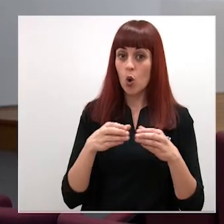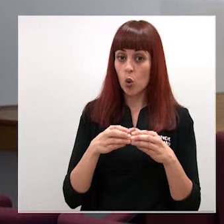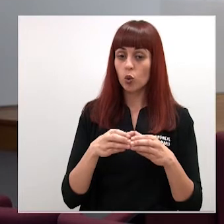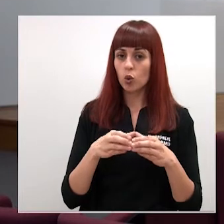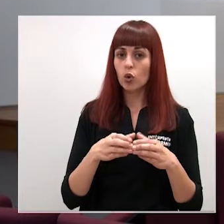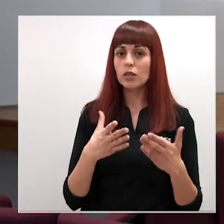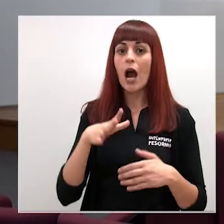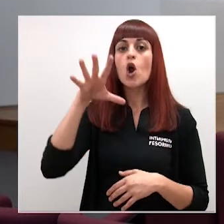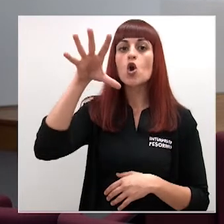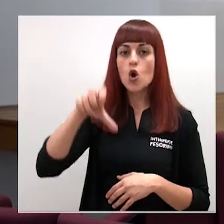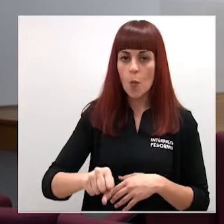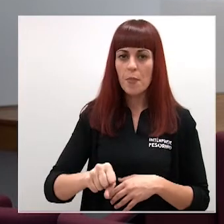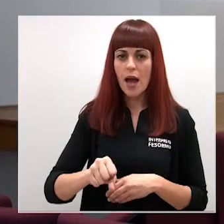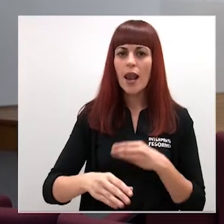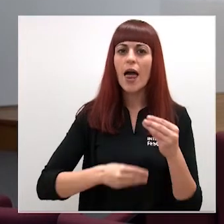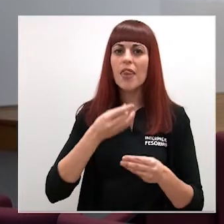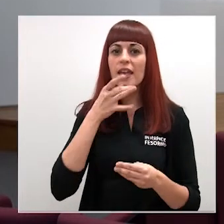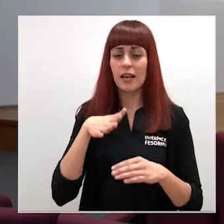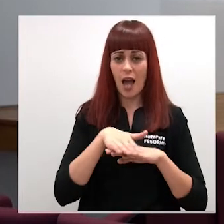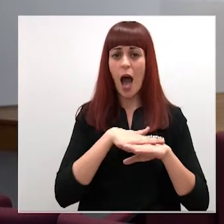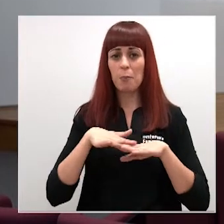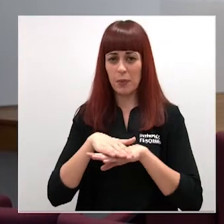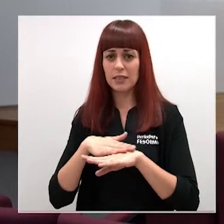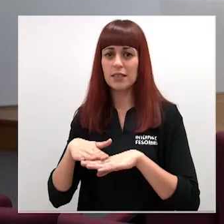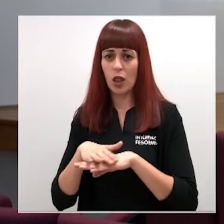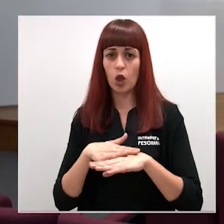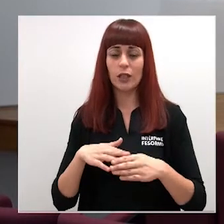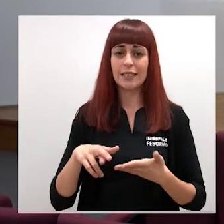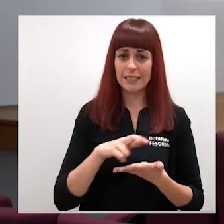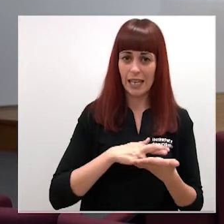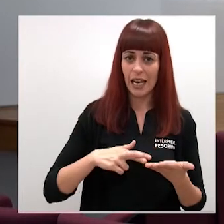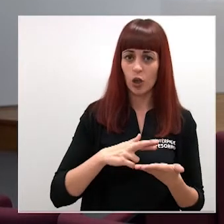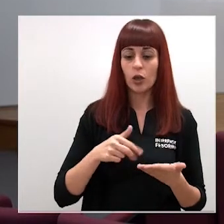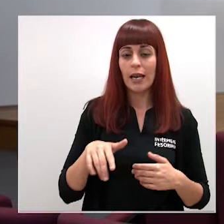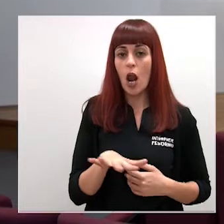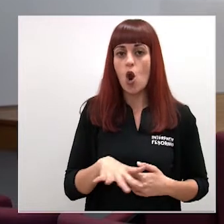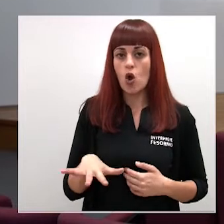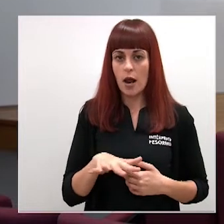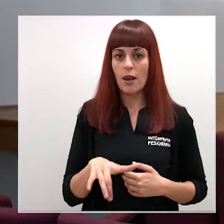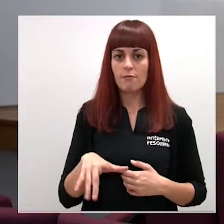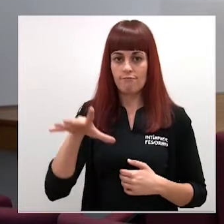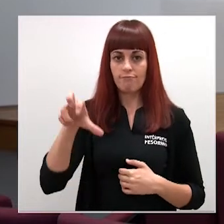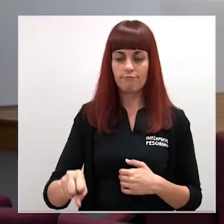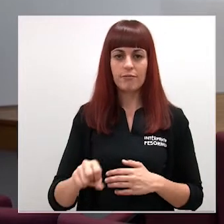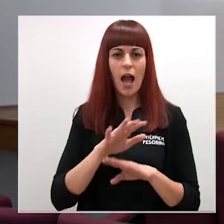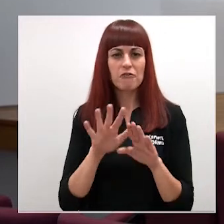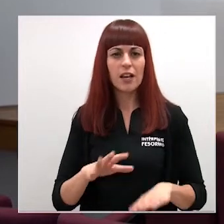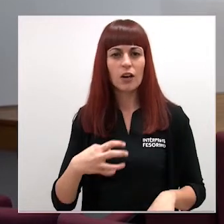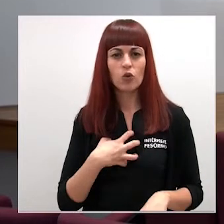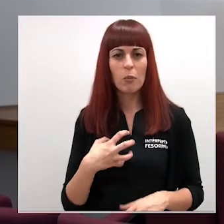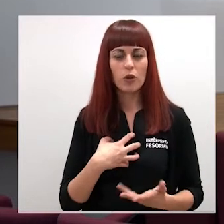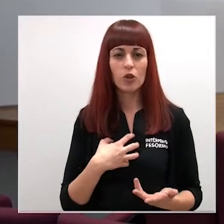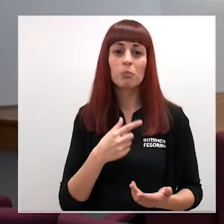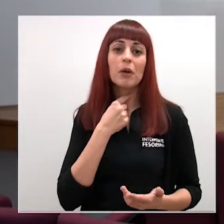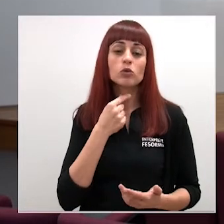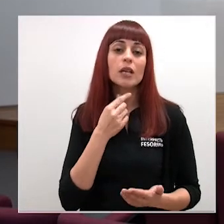habría sido que esa compra la realizasen las administraciones regional y local de la mano o al final no ha podido ser me